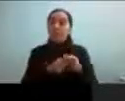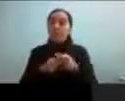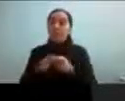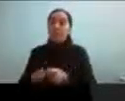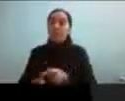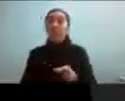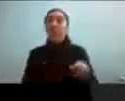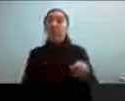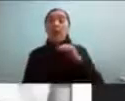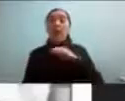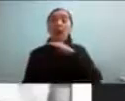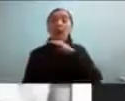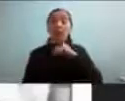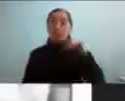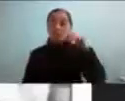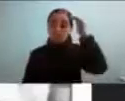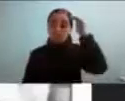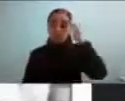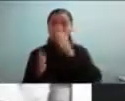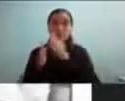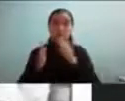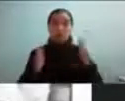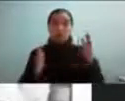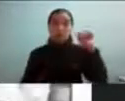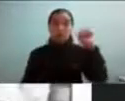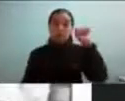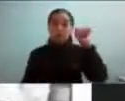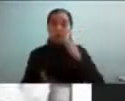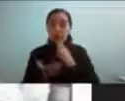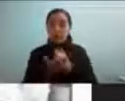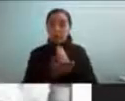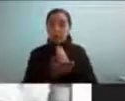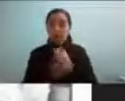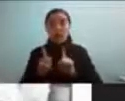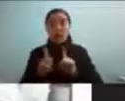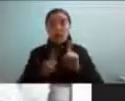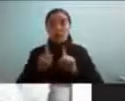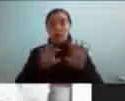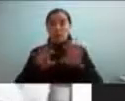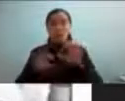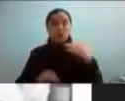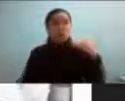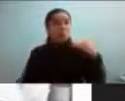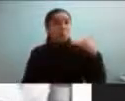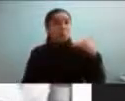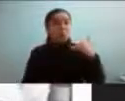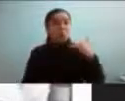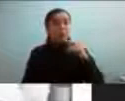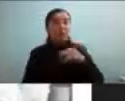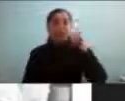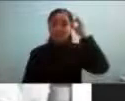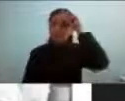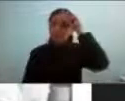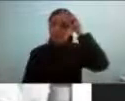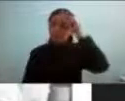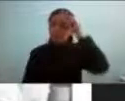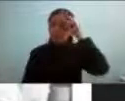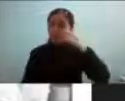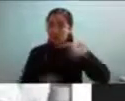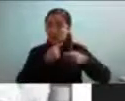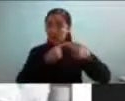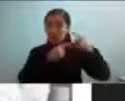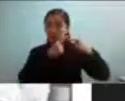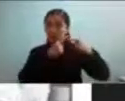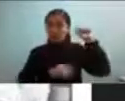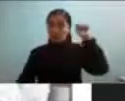autista para empezar o sea una de las cosas que me parece muy muy importante es saber que digamos la historia del autismo